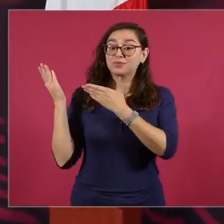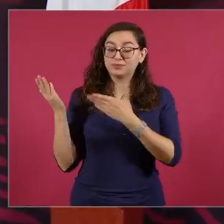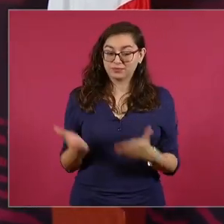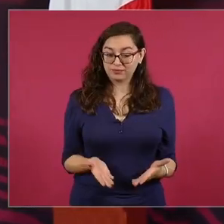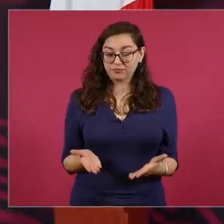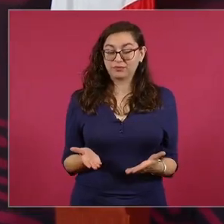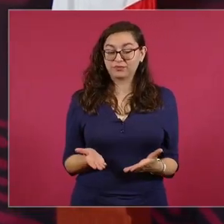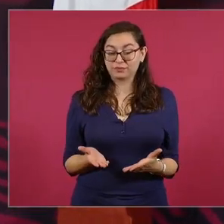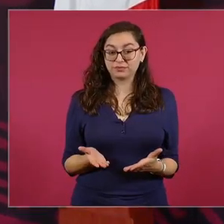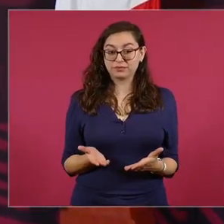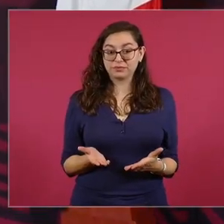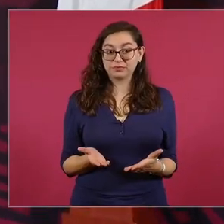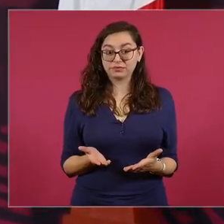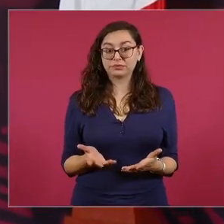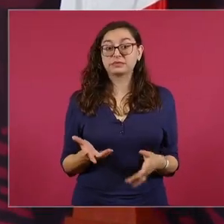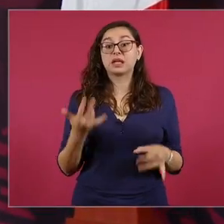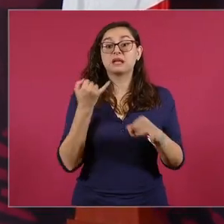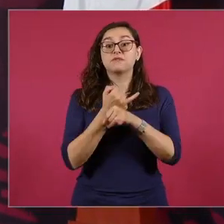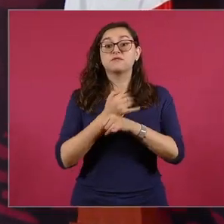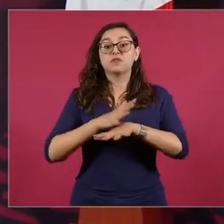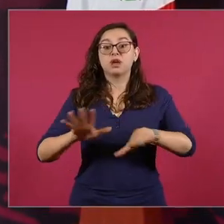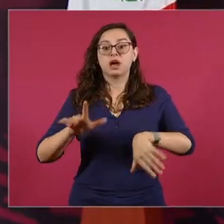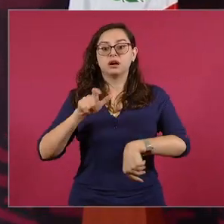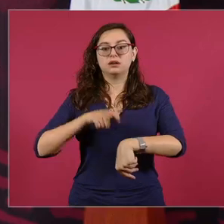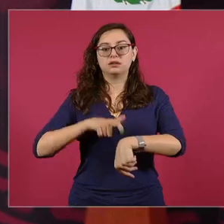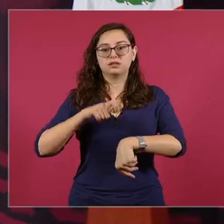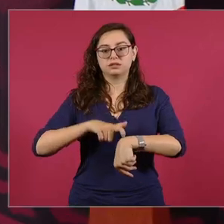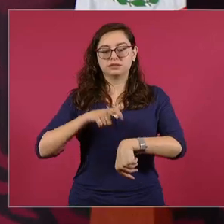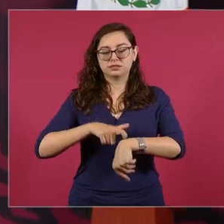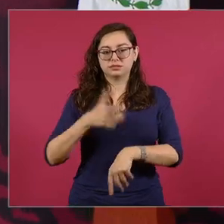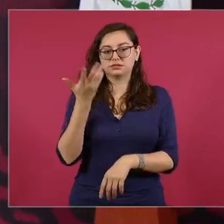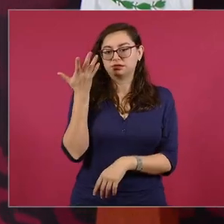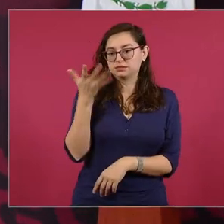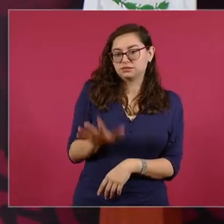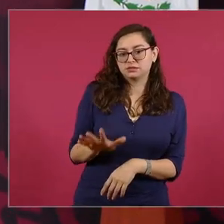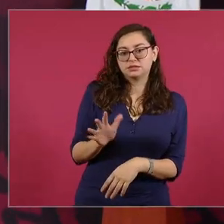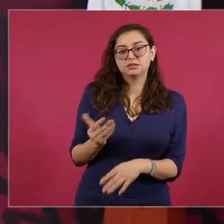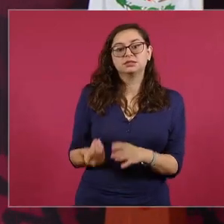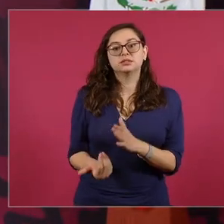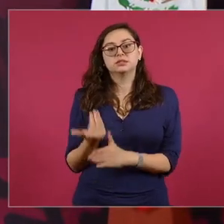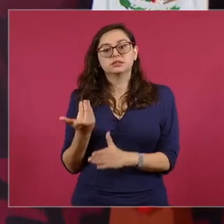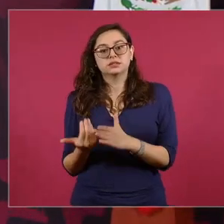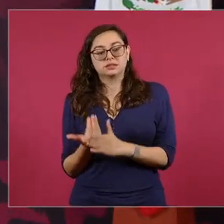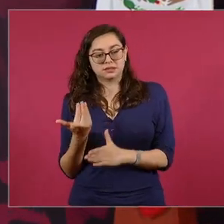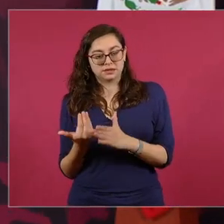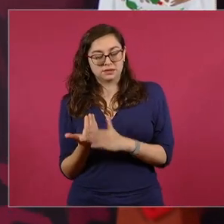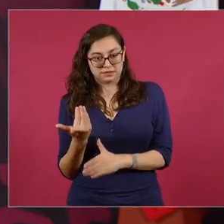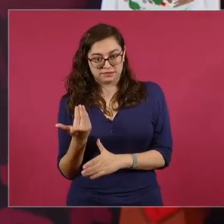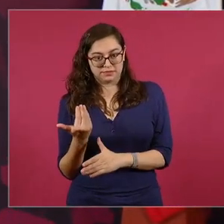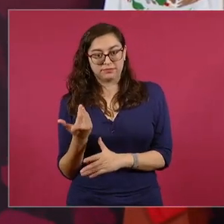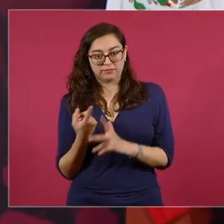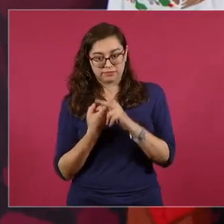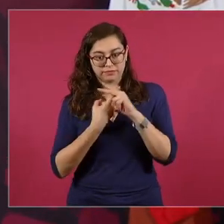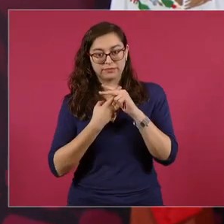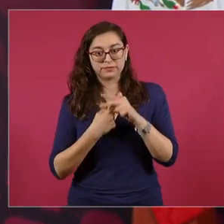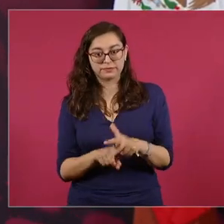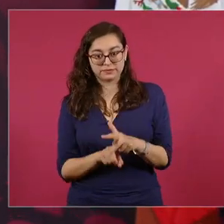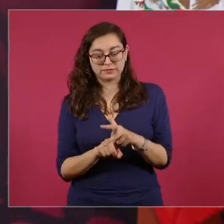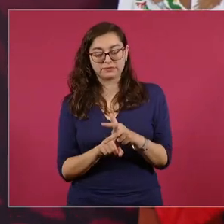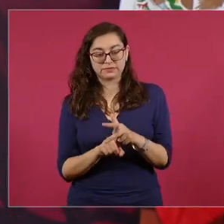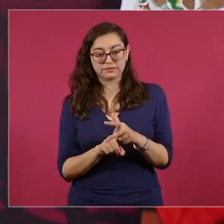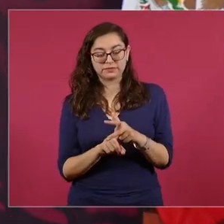el informe a las diez de la mañana para